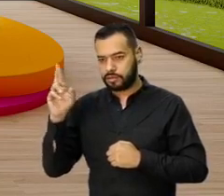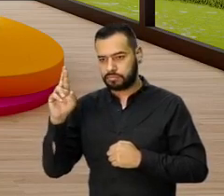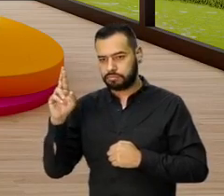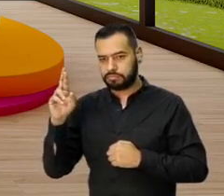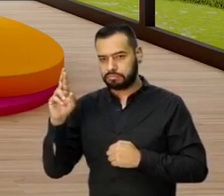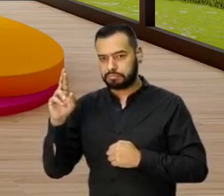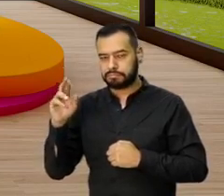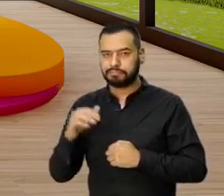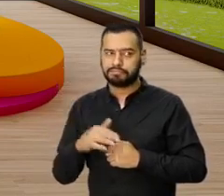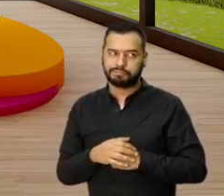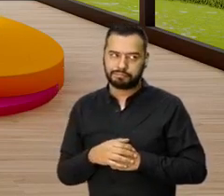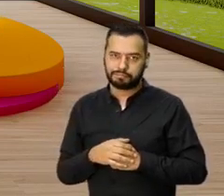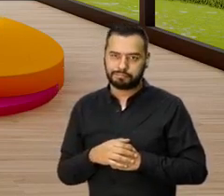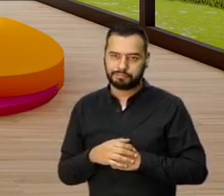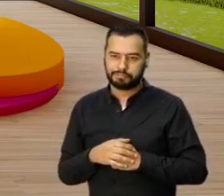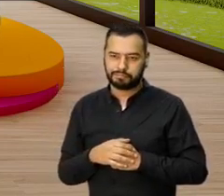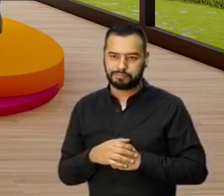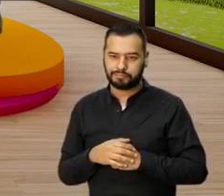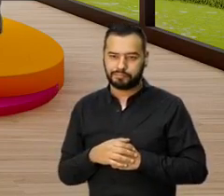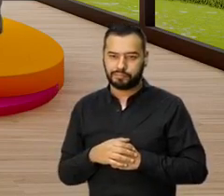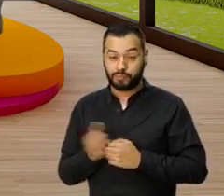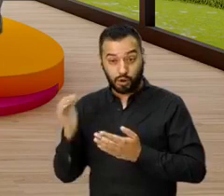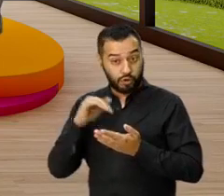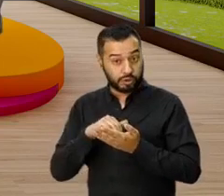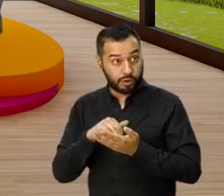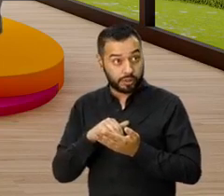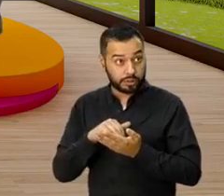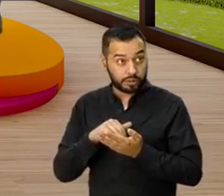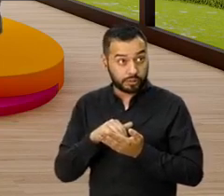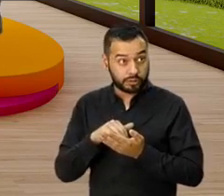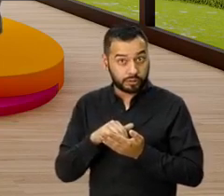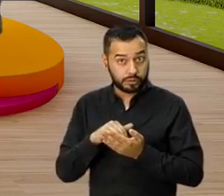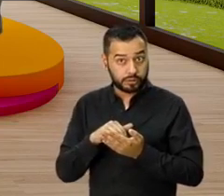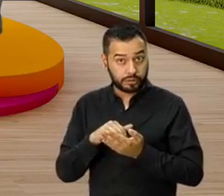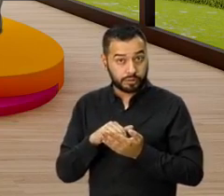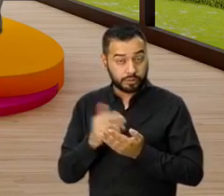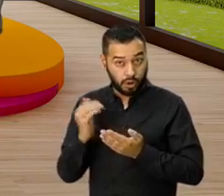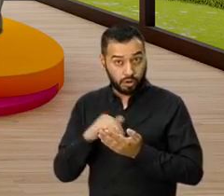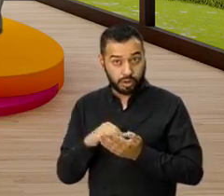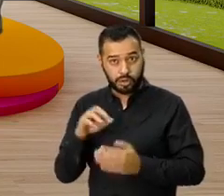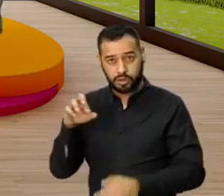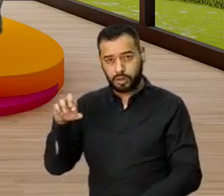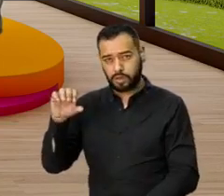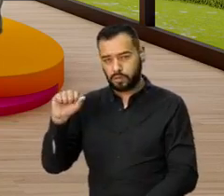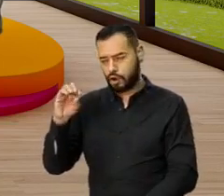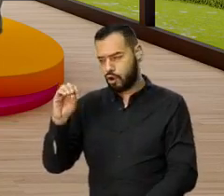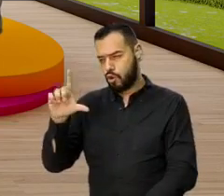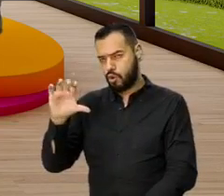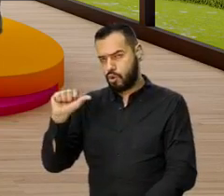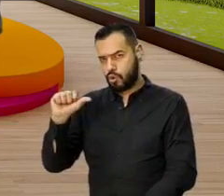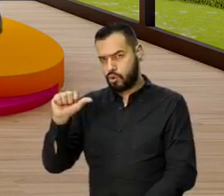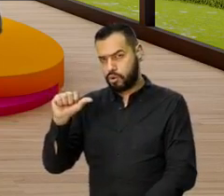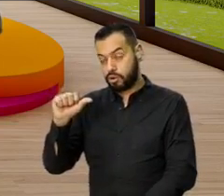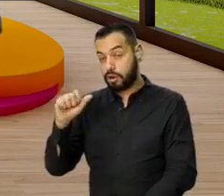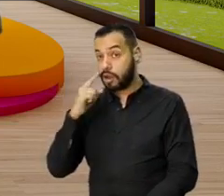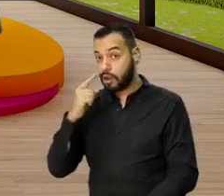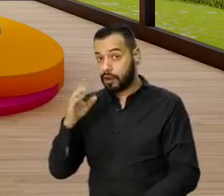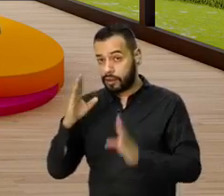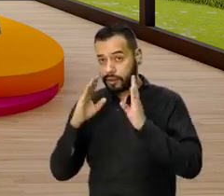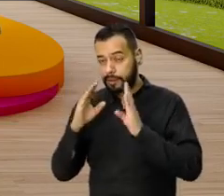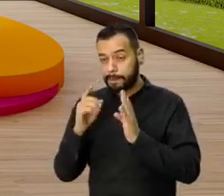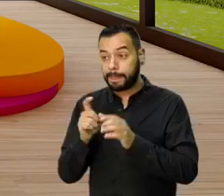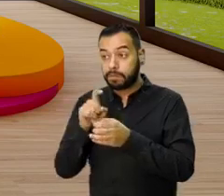Nuestro... Pulsión de mensaje. Ajá. Tendrá cobro a partir de este momento. creo intentamos una vez más. Paola Andrea, si nos estás viendo en este momento,